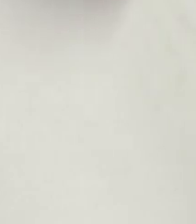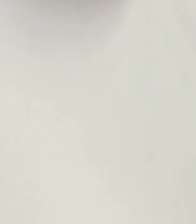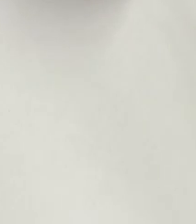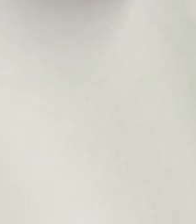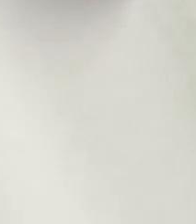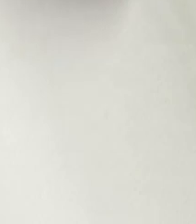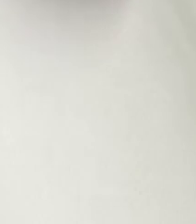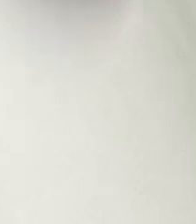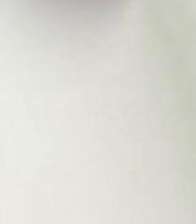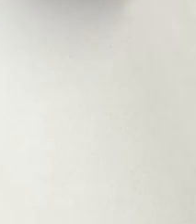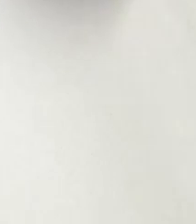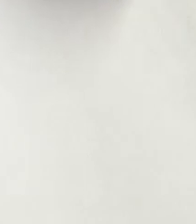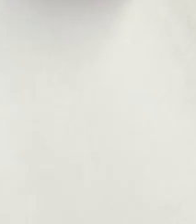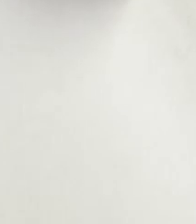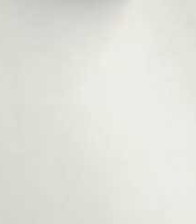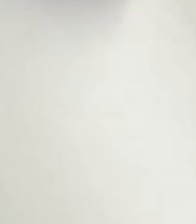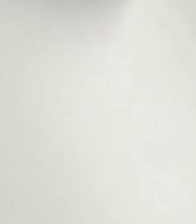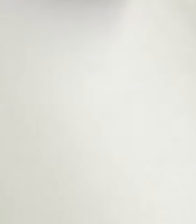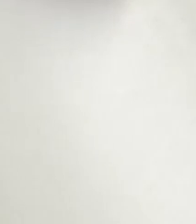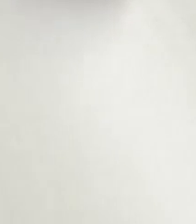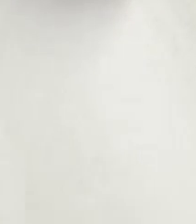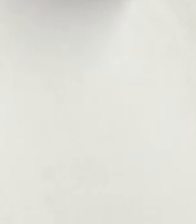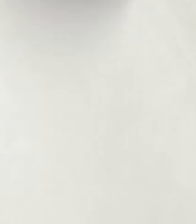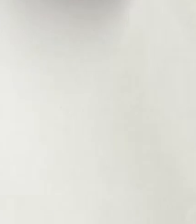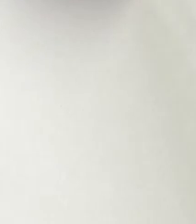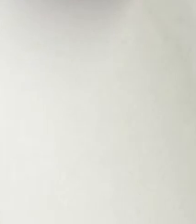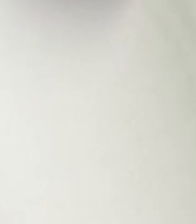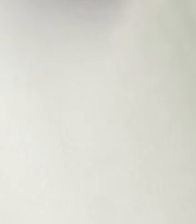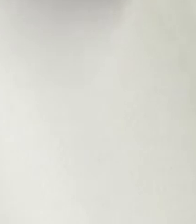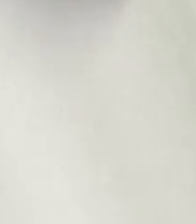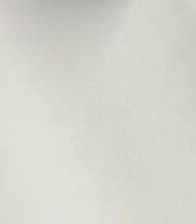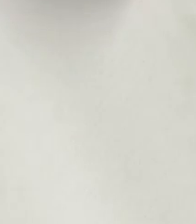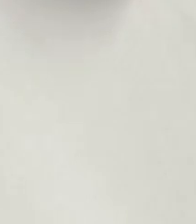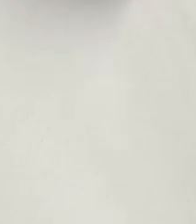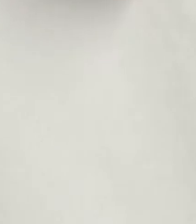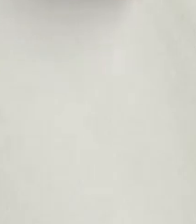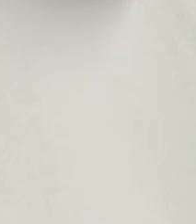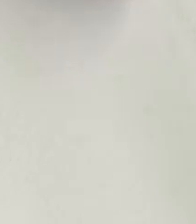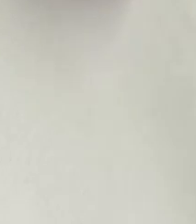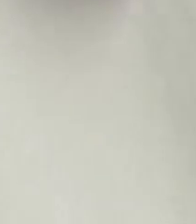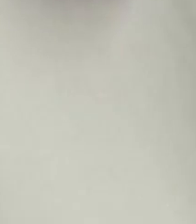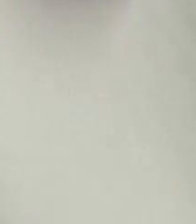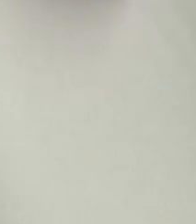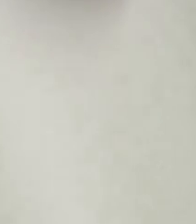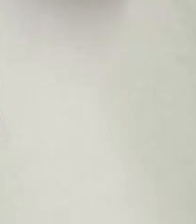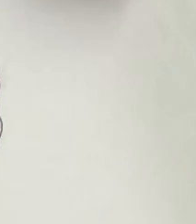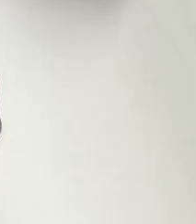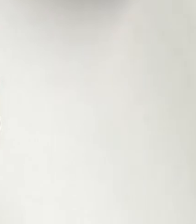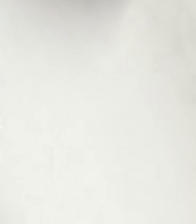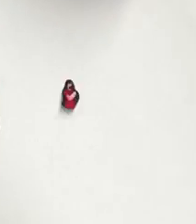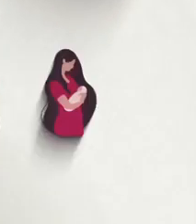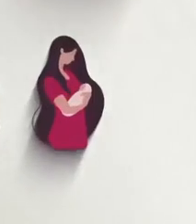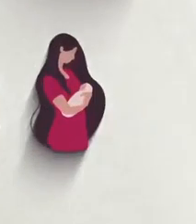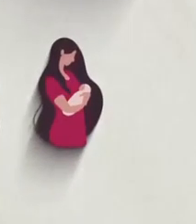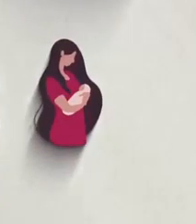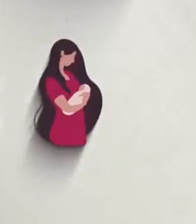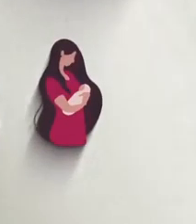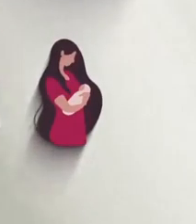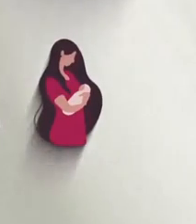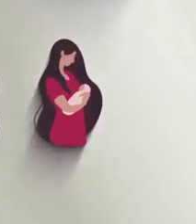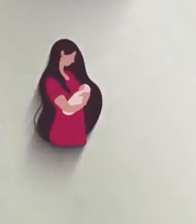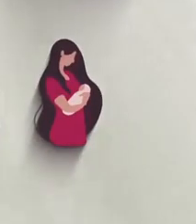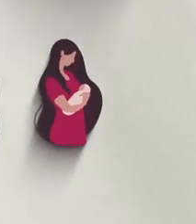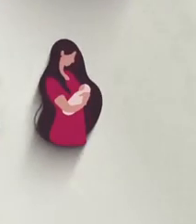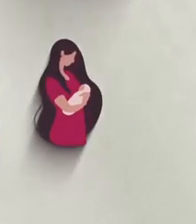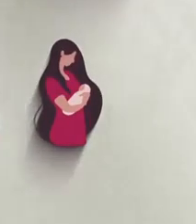de 60 años, con hipertensión arterial, diabetes, enfermedad cardíaca o pulmonar, inmunosupresión, con embarazo